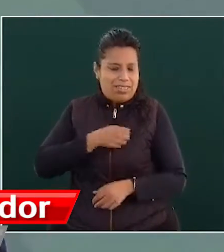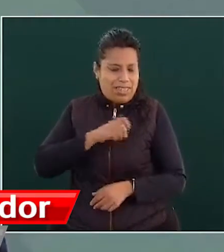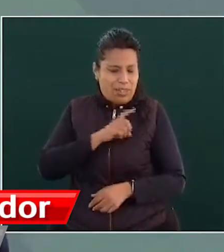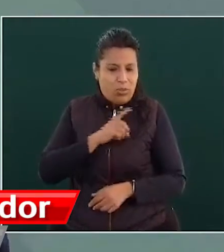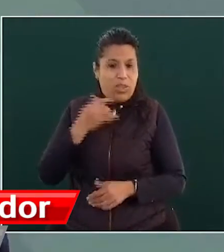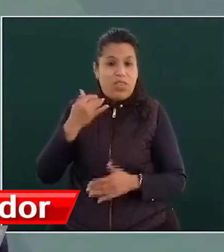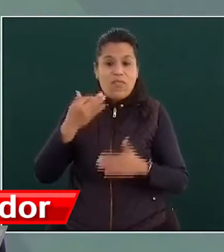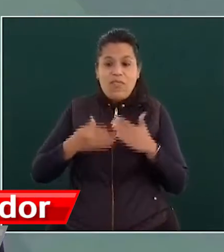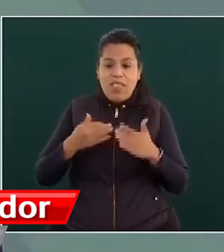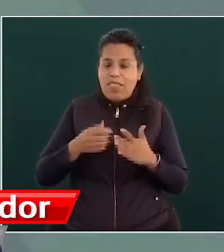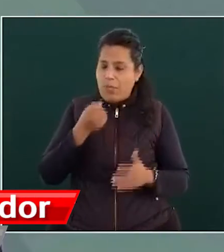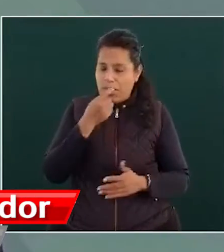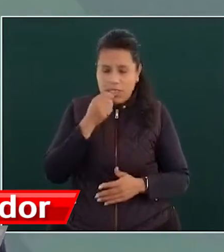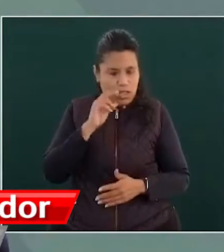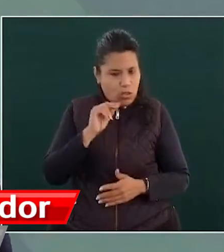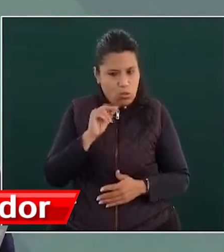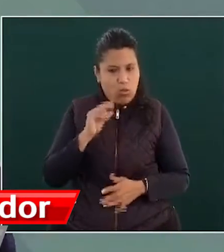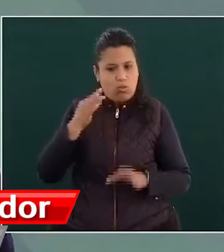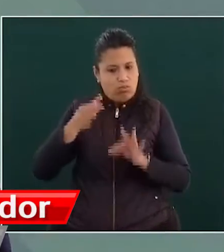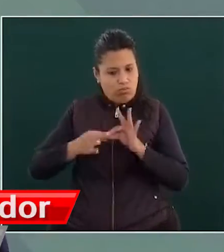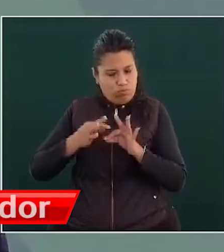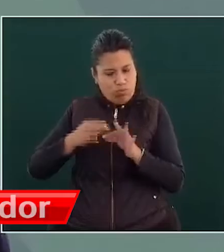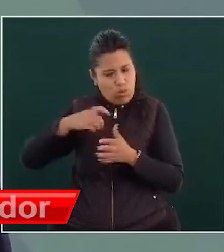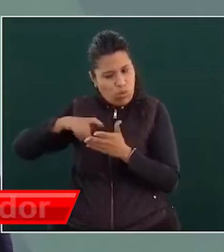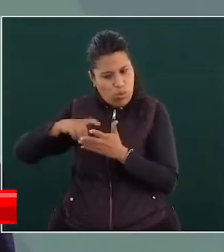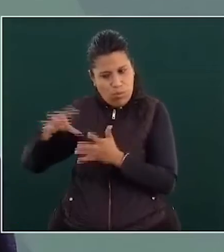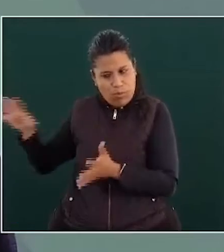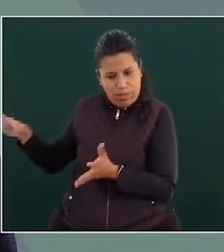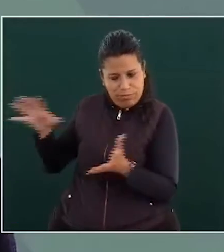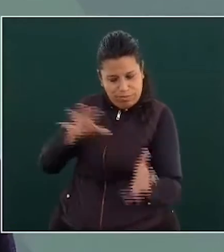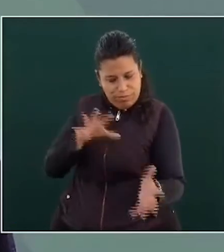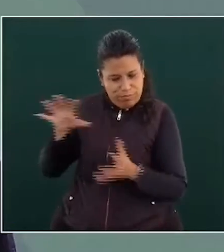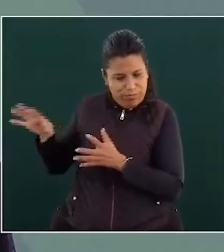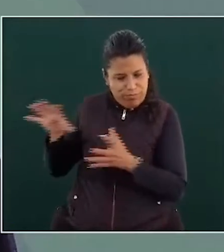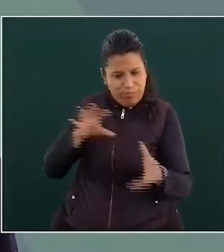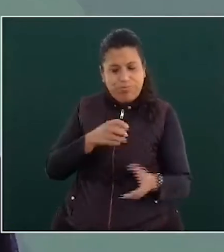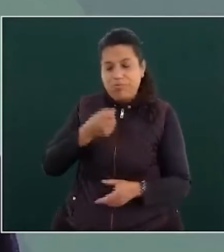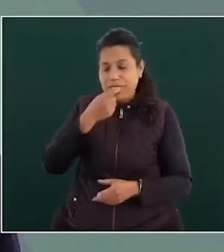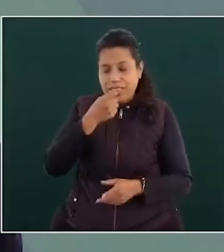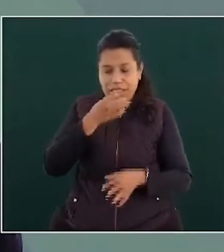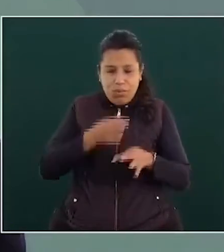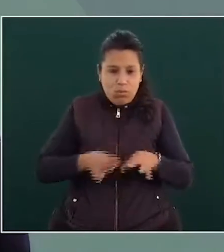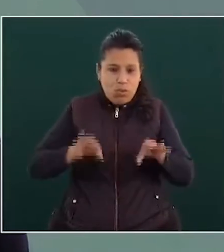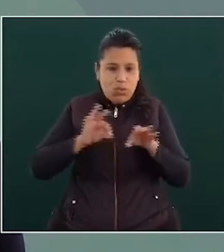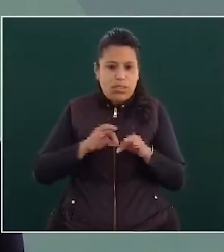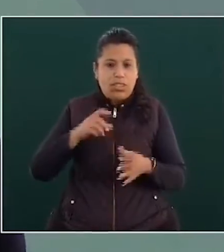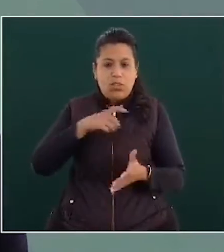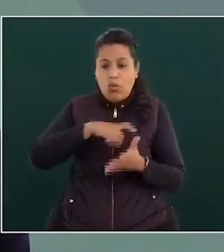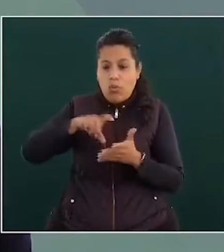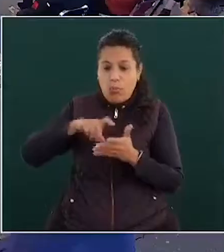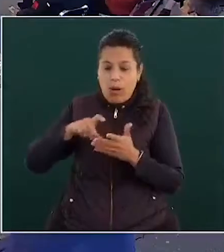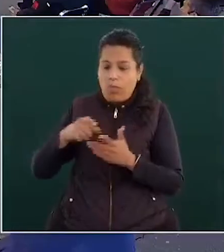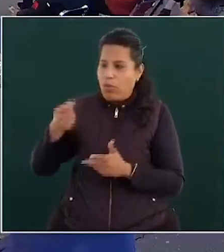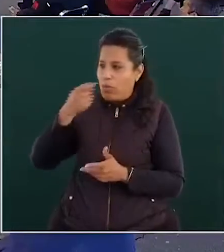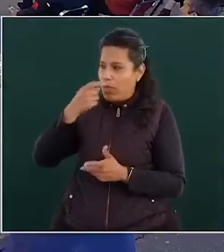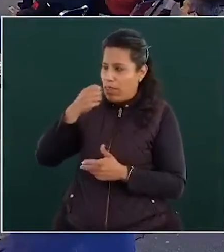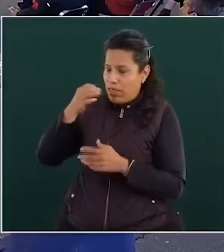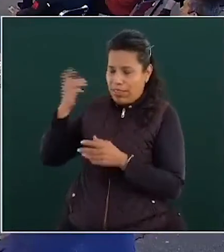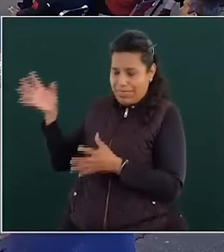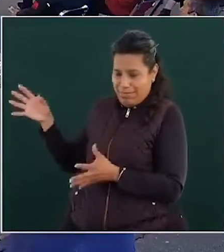avanzando en el abasto de medicamentos, comprando medicamentos